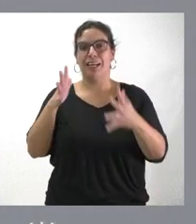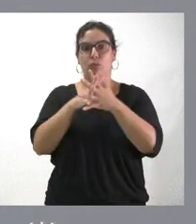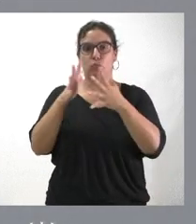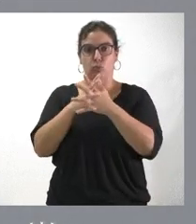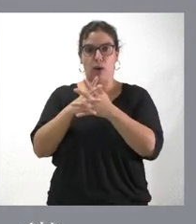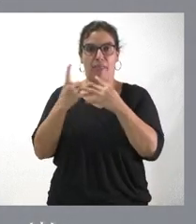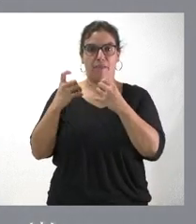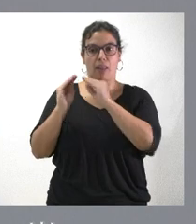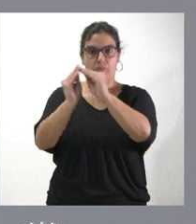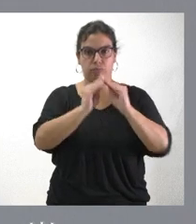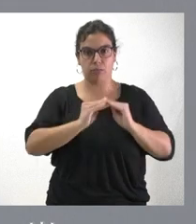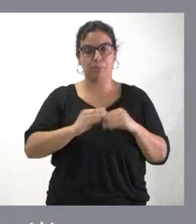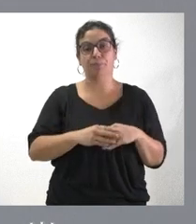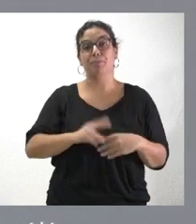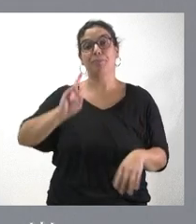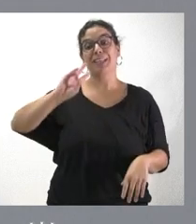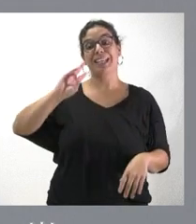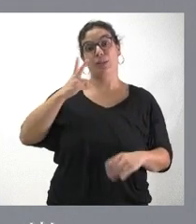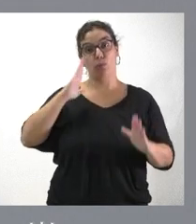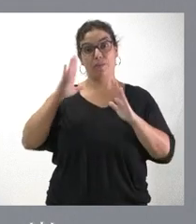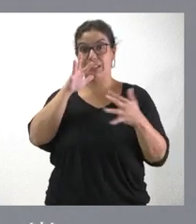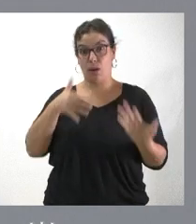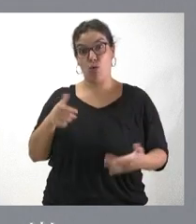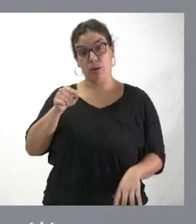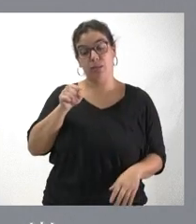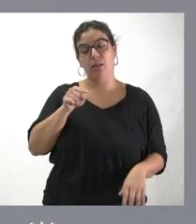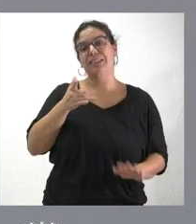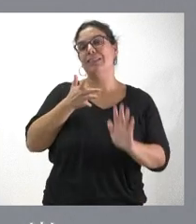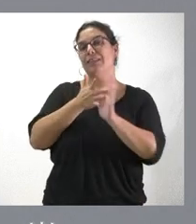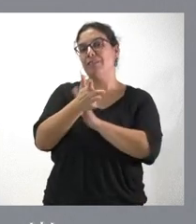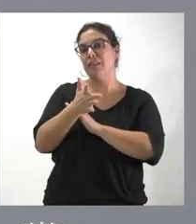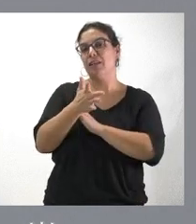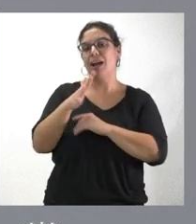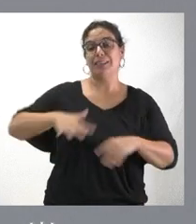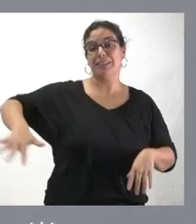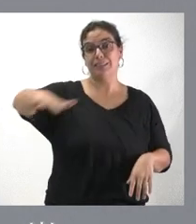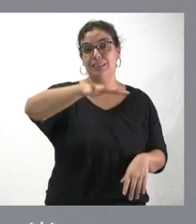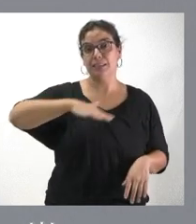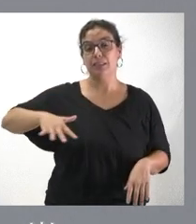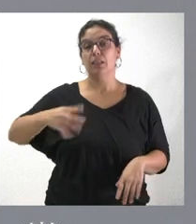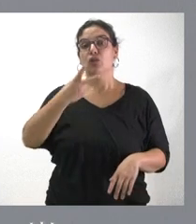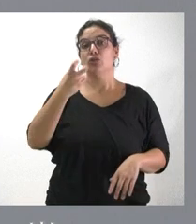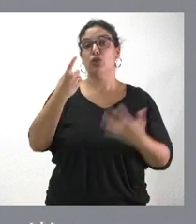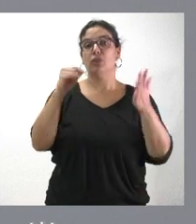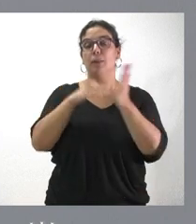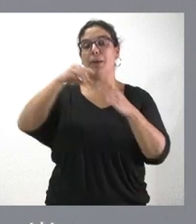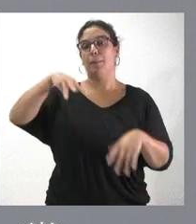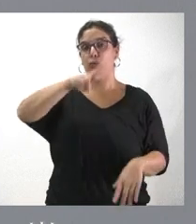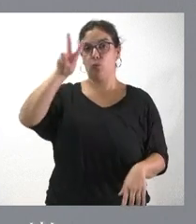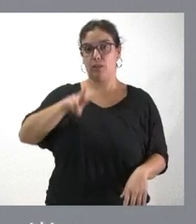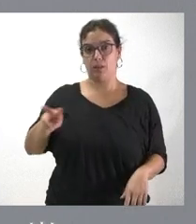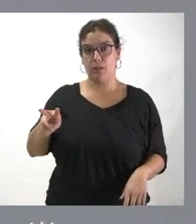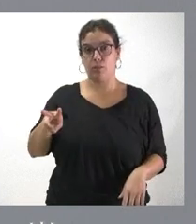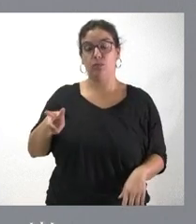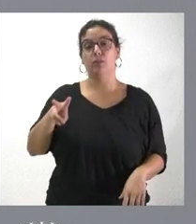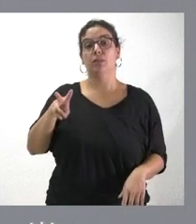Y esta segunda fase, de la que estamos hablando, supone una superficie de 260.000 metros cuadrados, que se